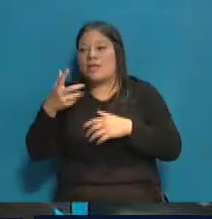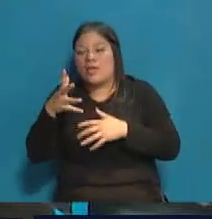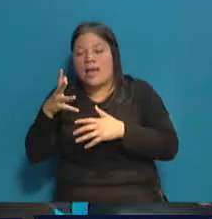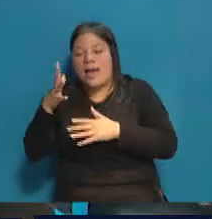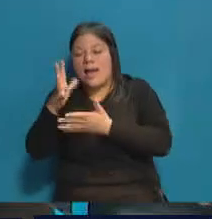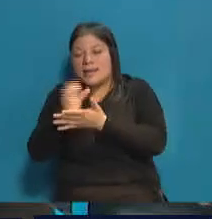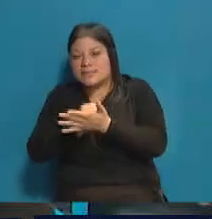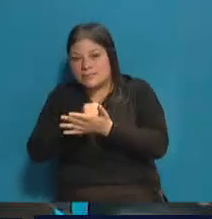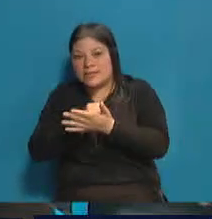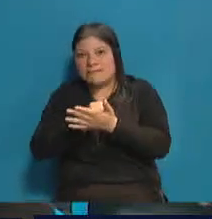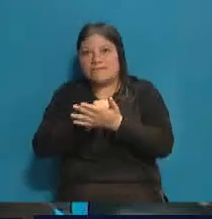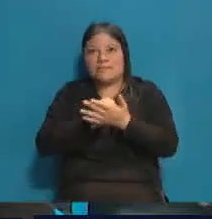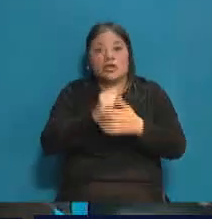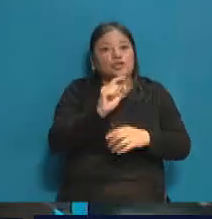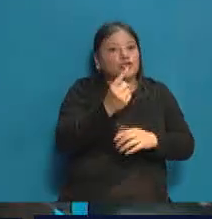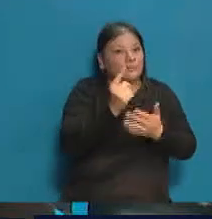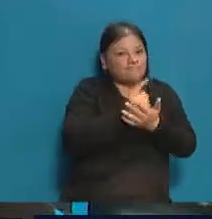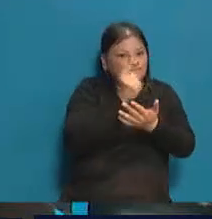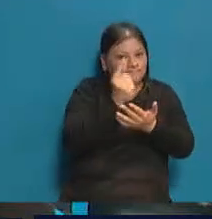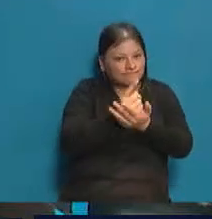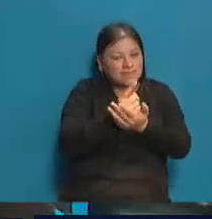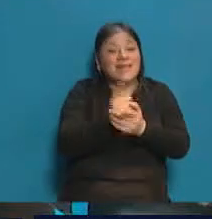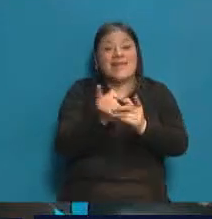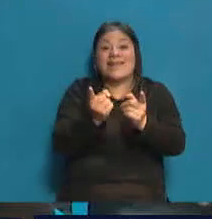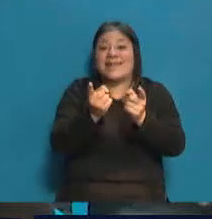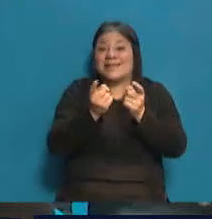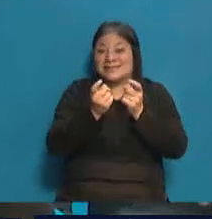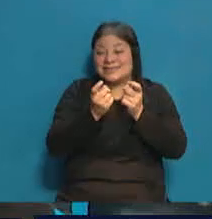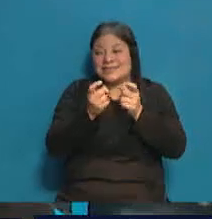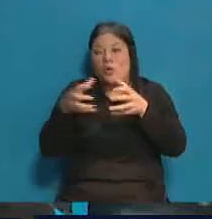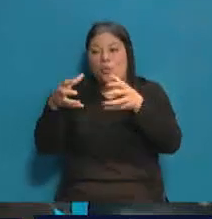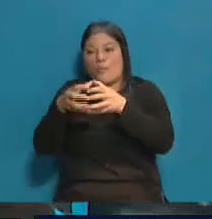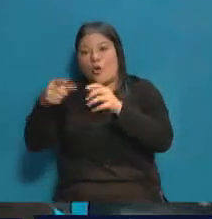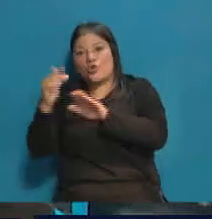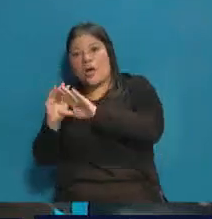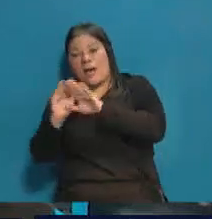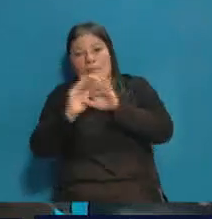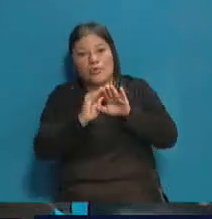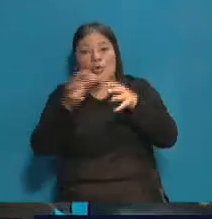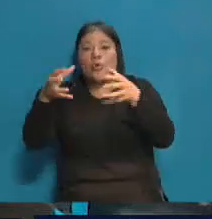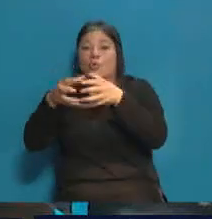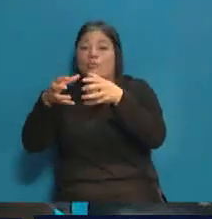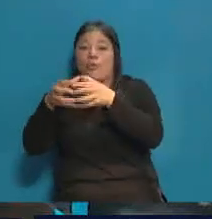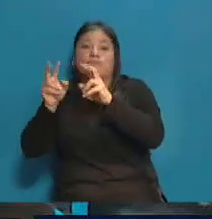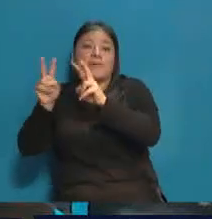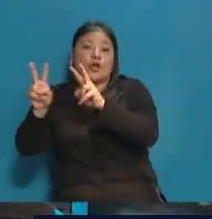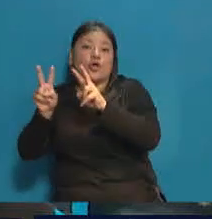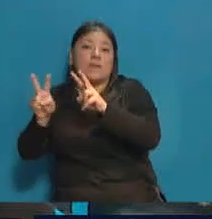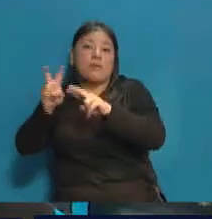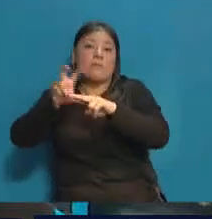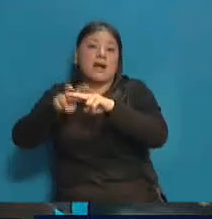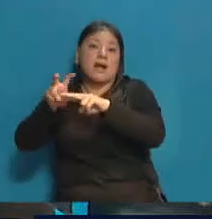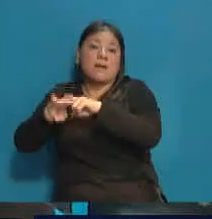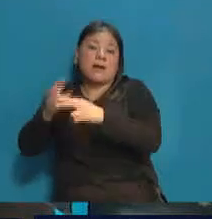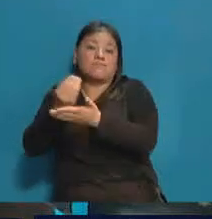todo eso, no va a poder hacerlo si no tiene el consentimiento de las otras fuerzas. Frente Elegí se queda con 10 bancas, la Unión